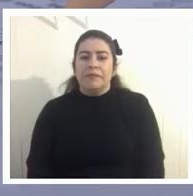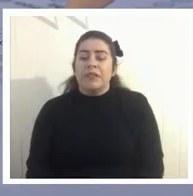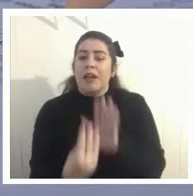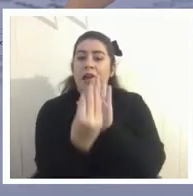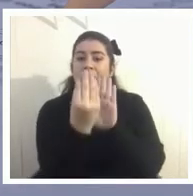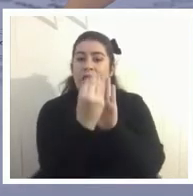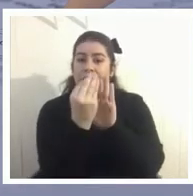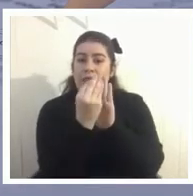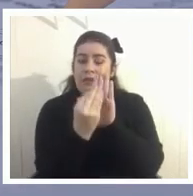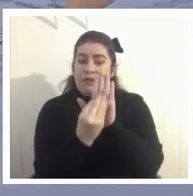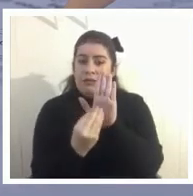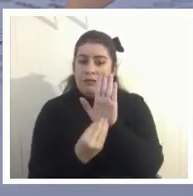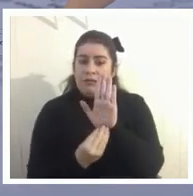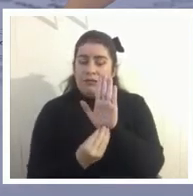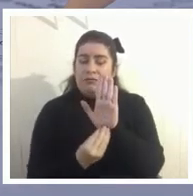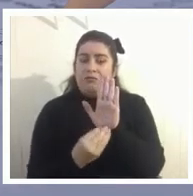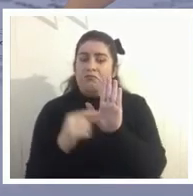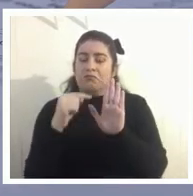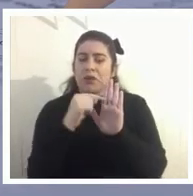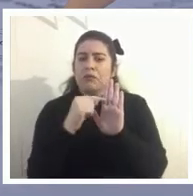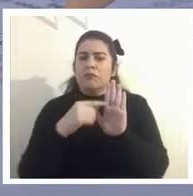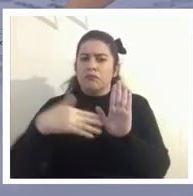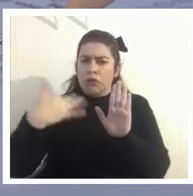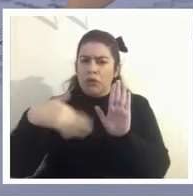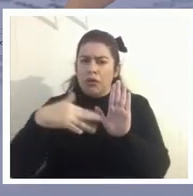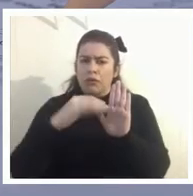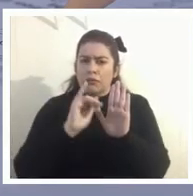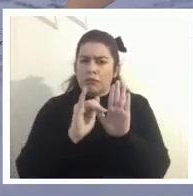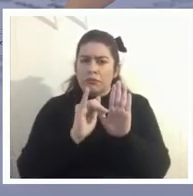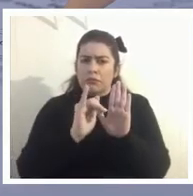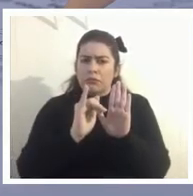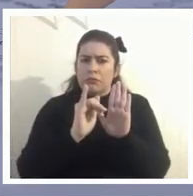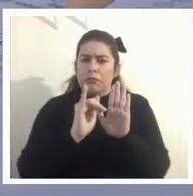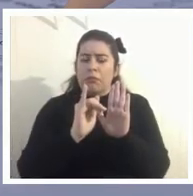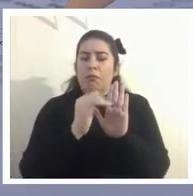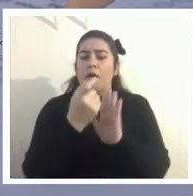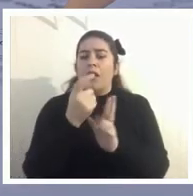se ha vuelto muy importante cierto en la evaluación